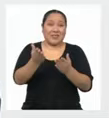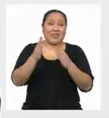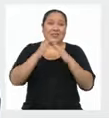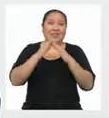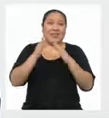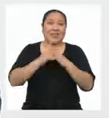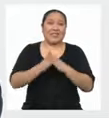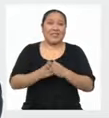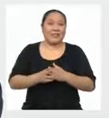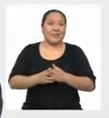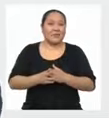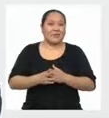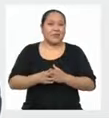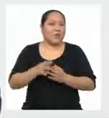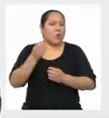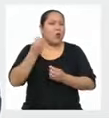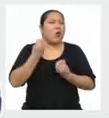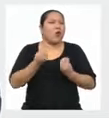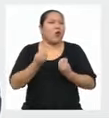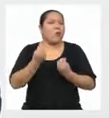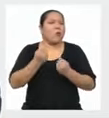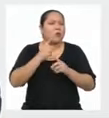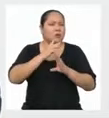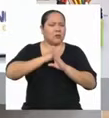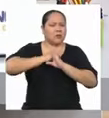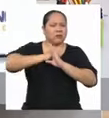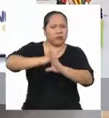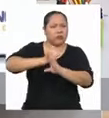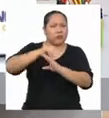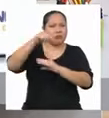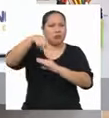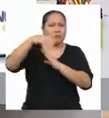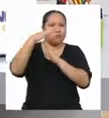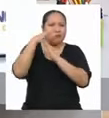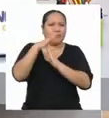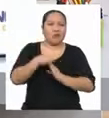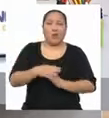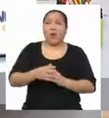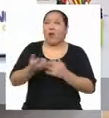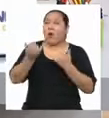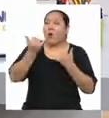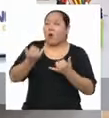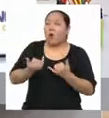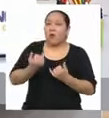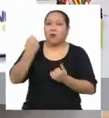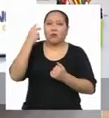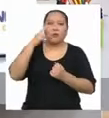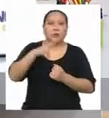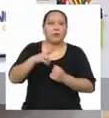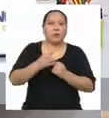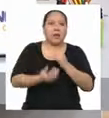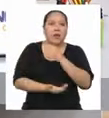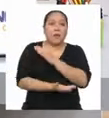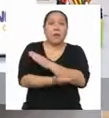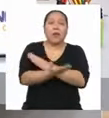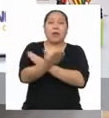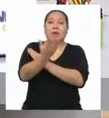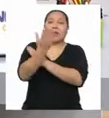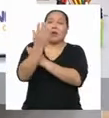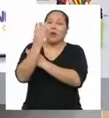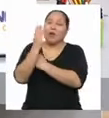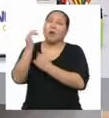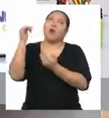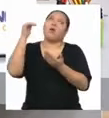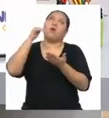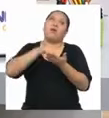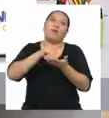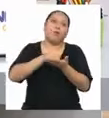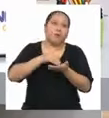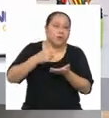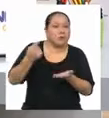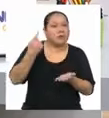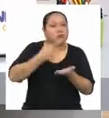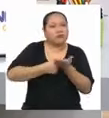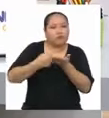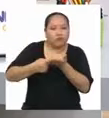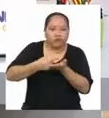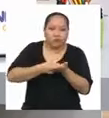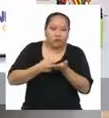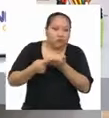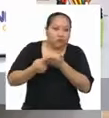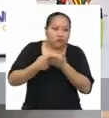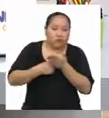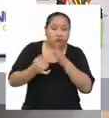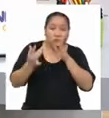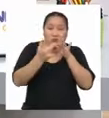¿Cómo ves a lucha contra la discriminación? Justo hoy, estuve toda la mañana otra vez debatiendo en redes